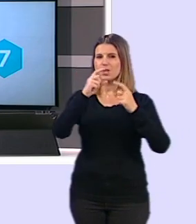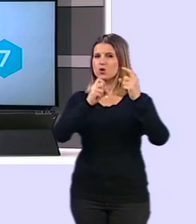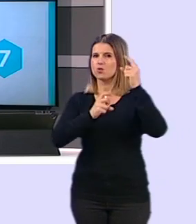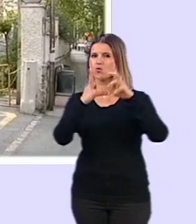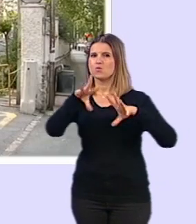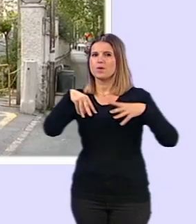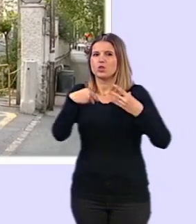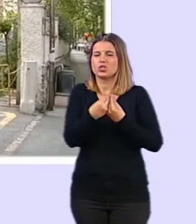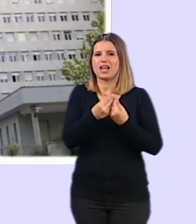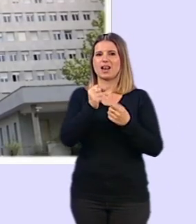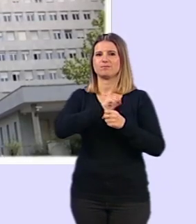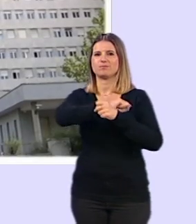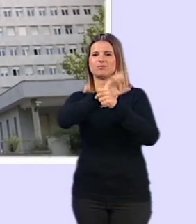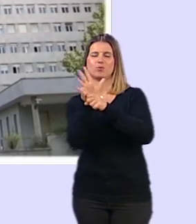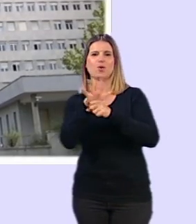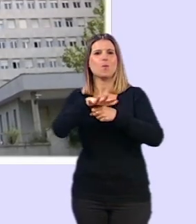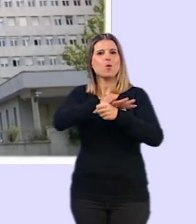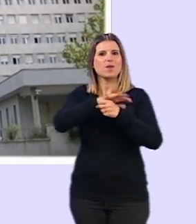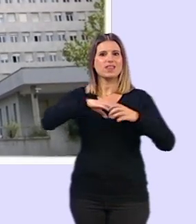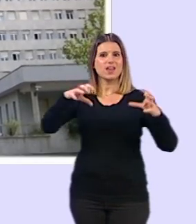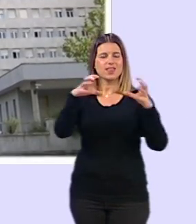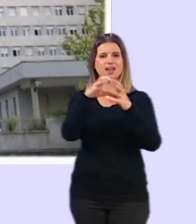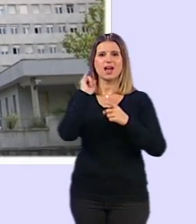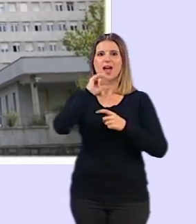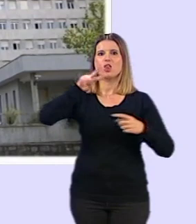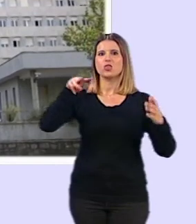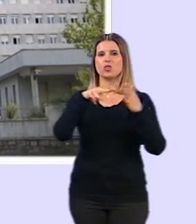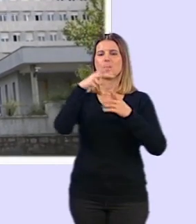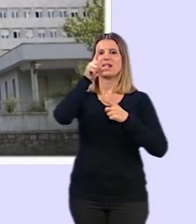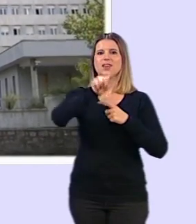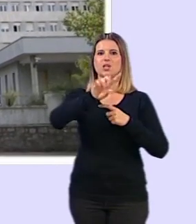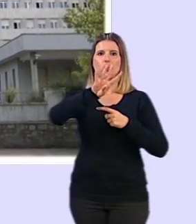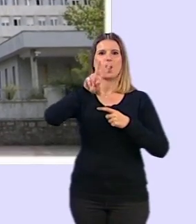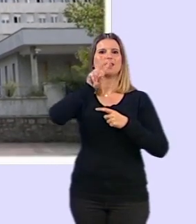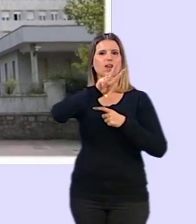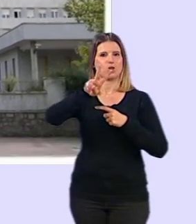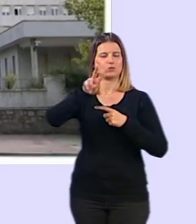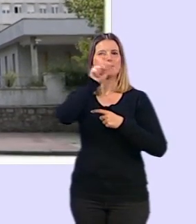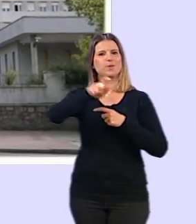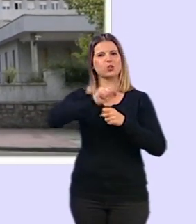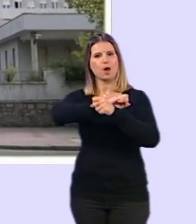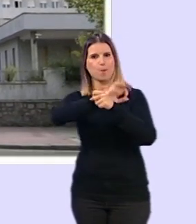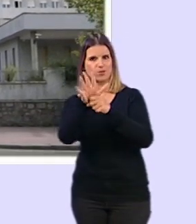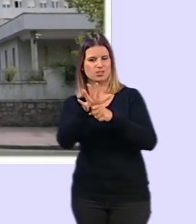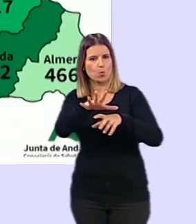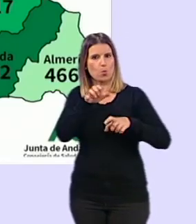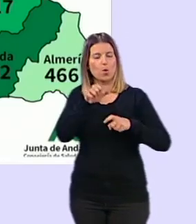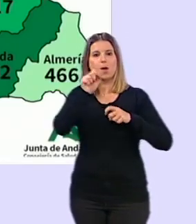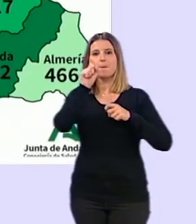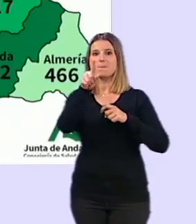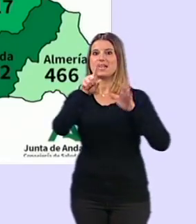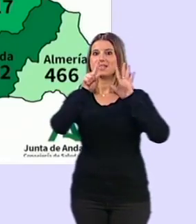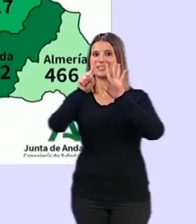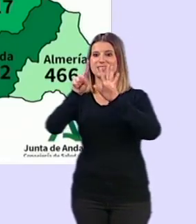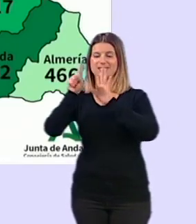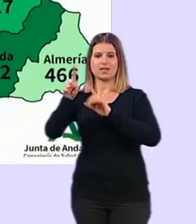de afectados por el coronavirus en la provincia de Granada refleja 2.142 casos positivos, 1.066 personas